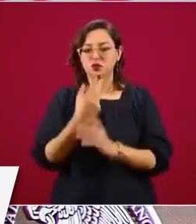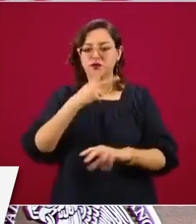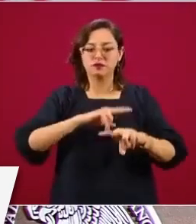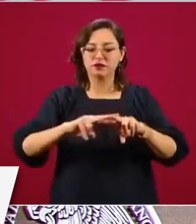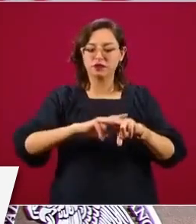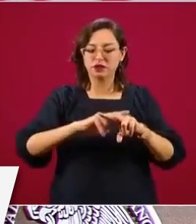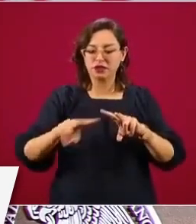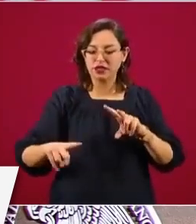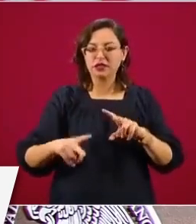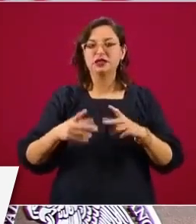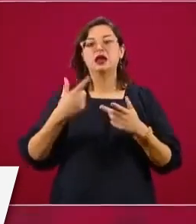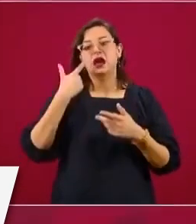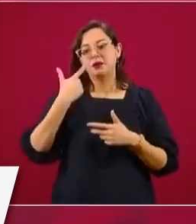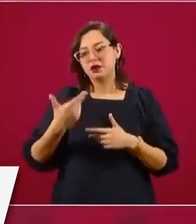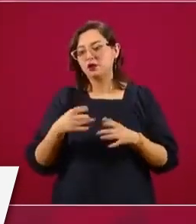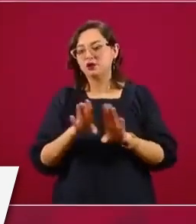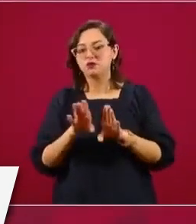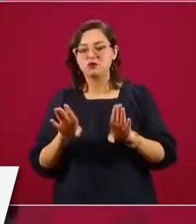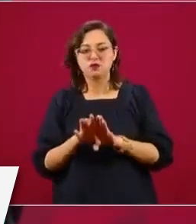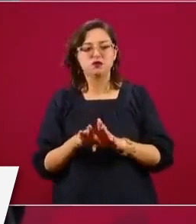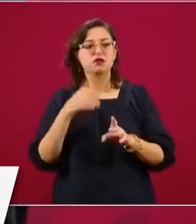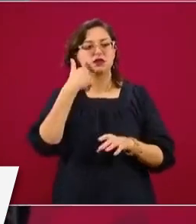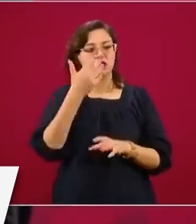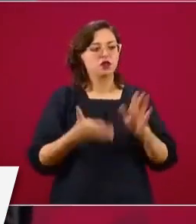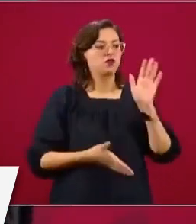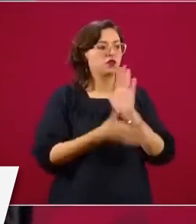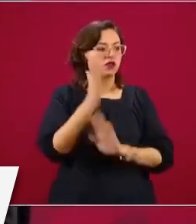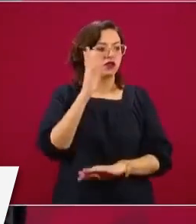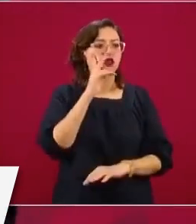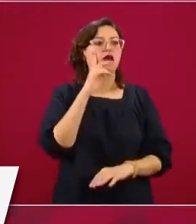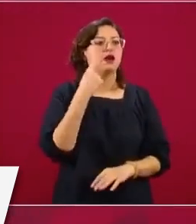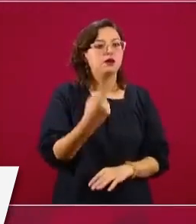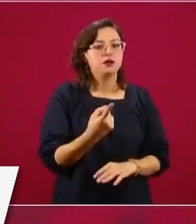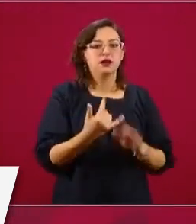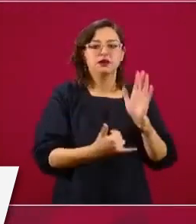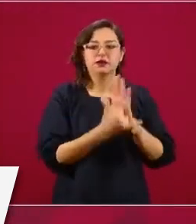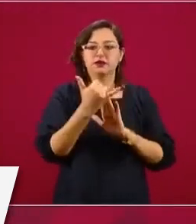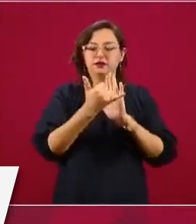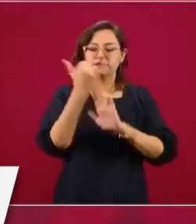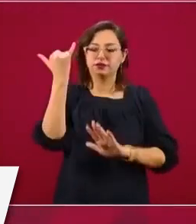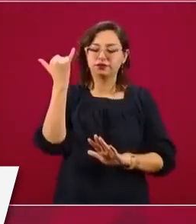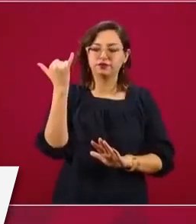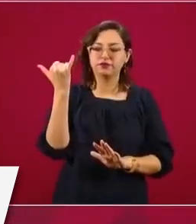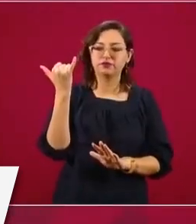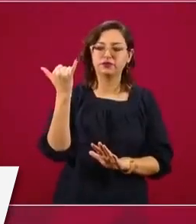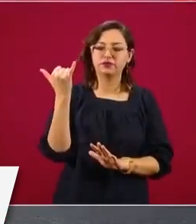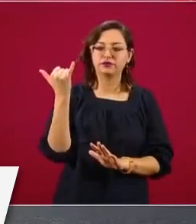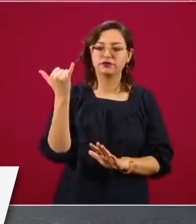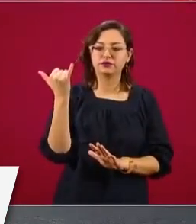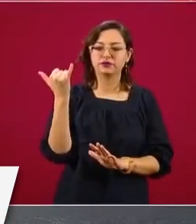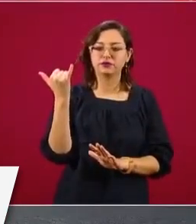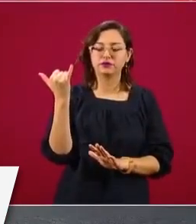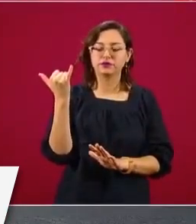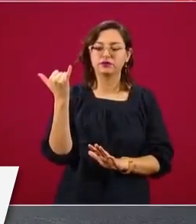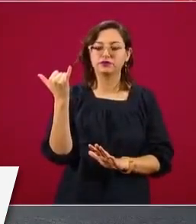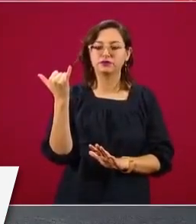quiero ir a ver las obras de